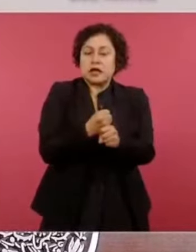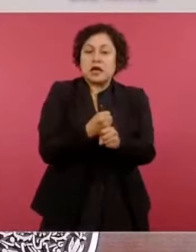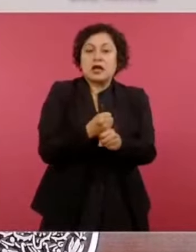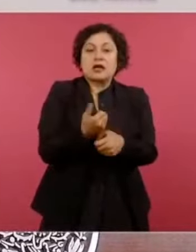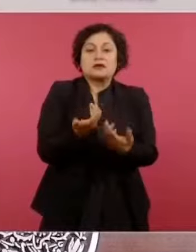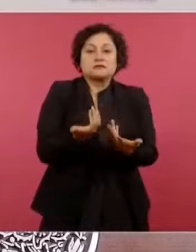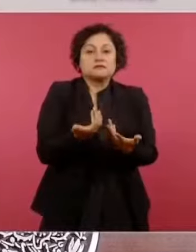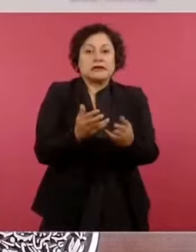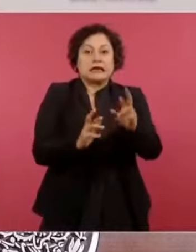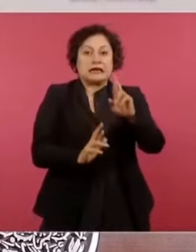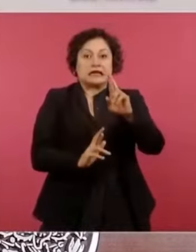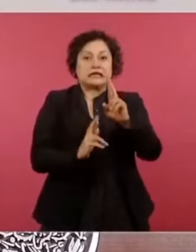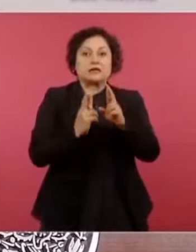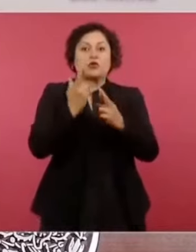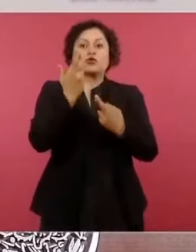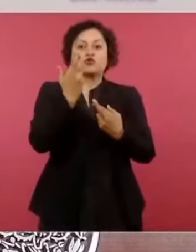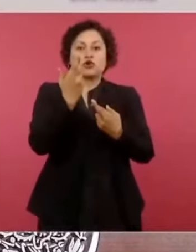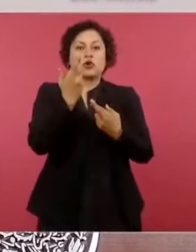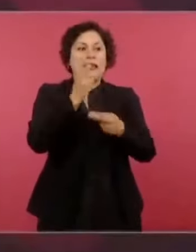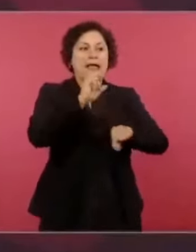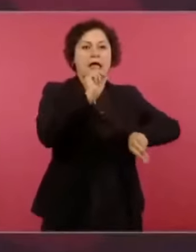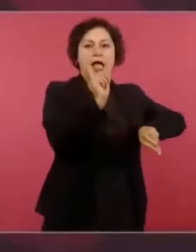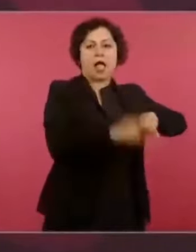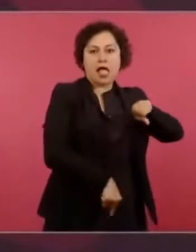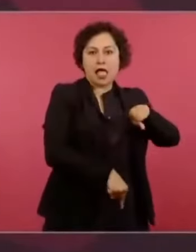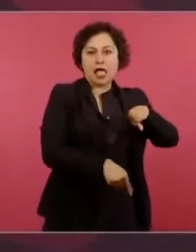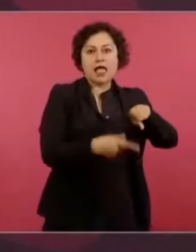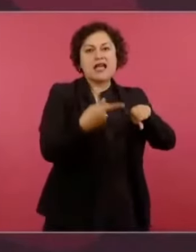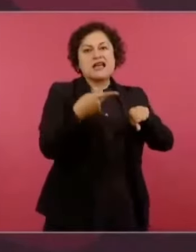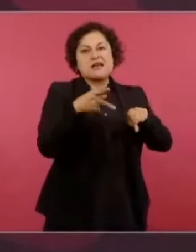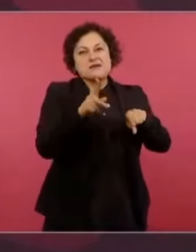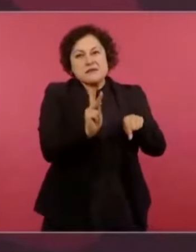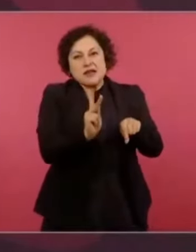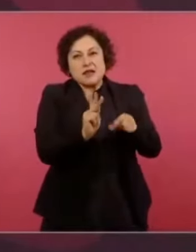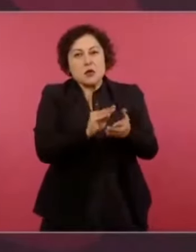a la época posrevolucionaria.